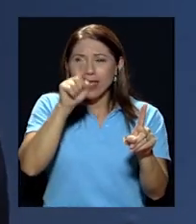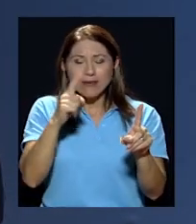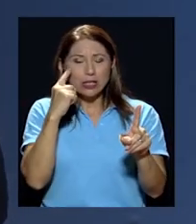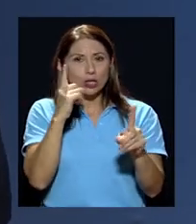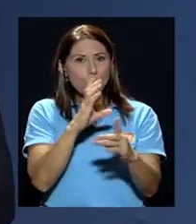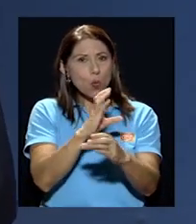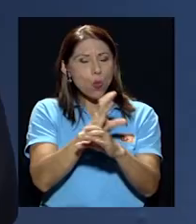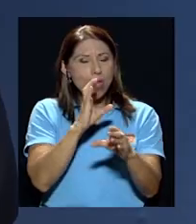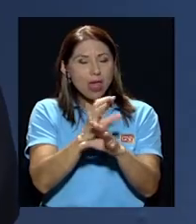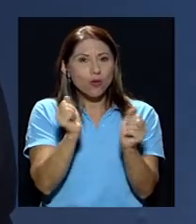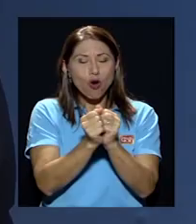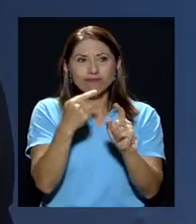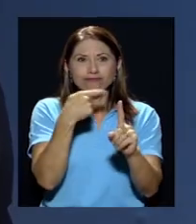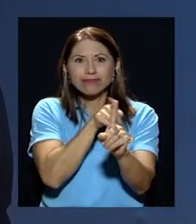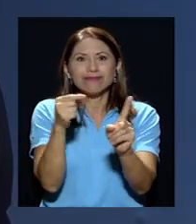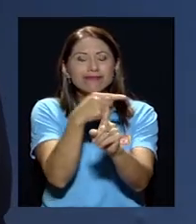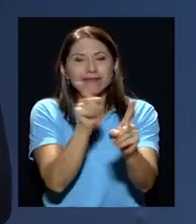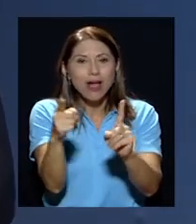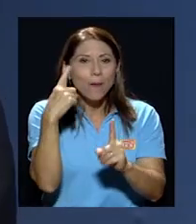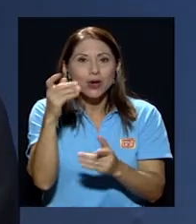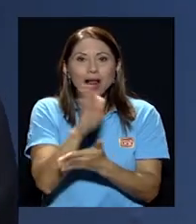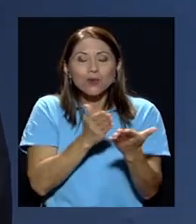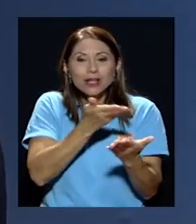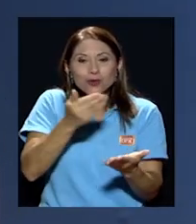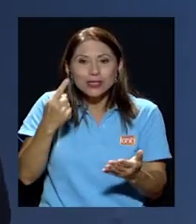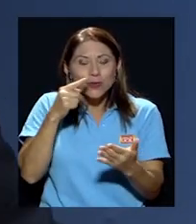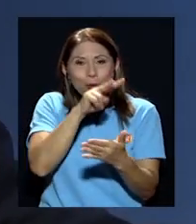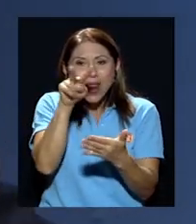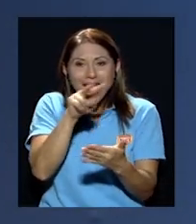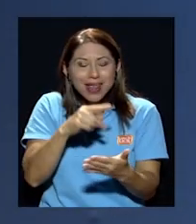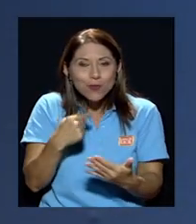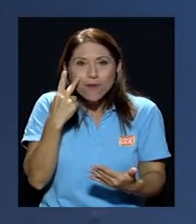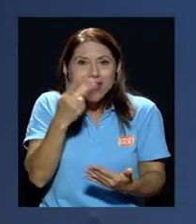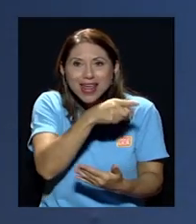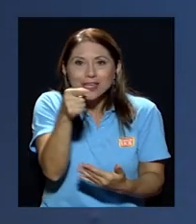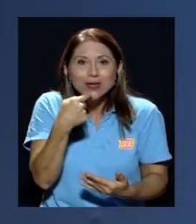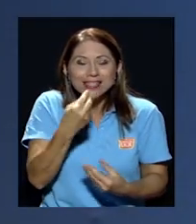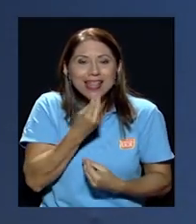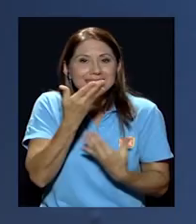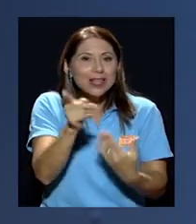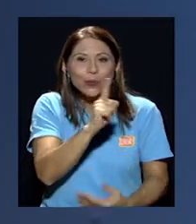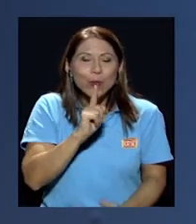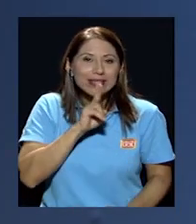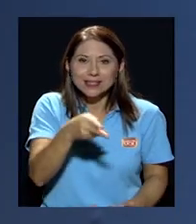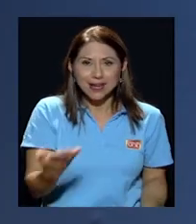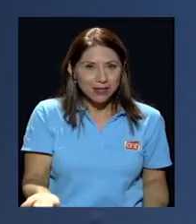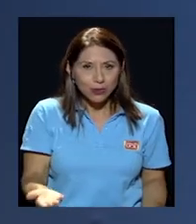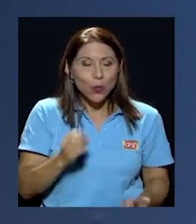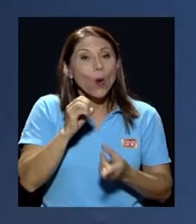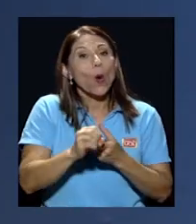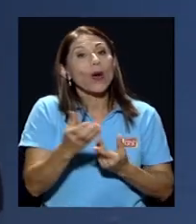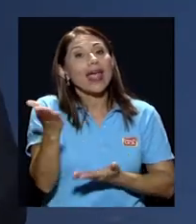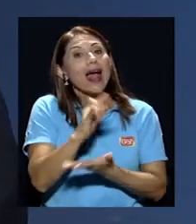porque es decir hay cosas que salen que uno sale evidentemente que lo que están diciendo no es cierto o que está